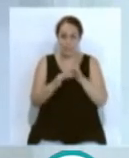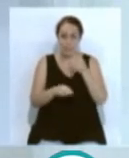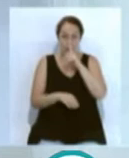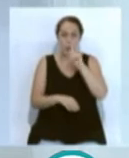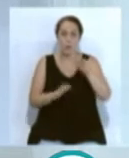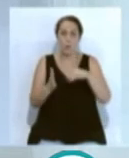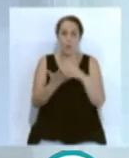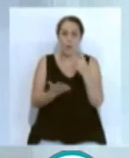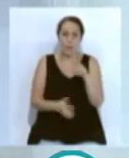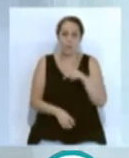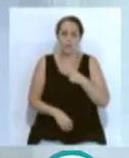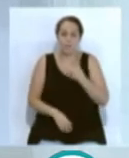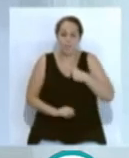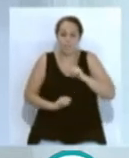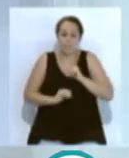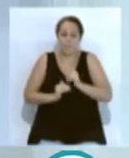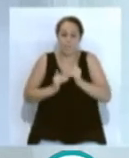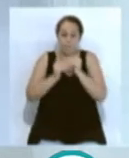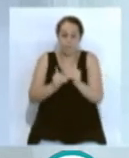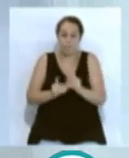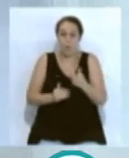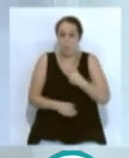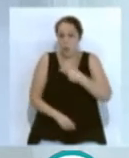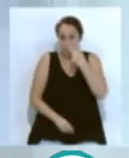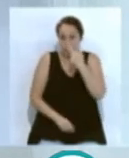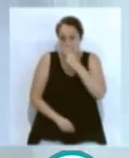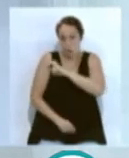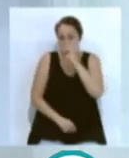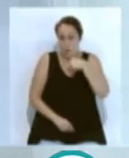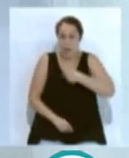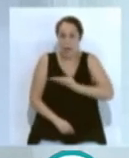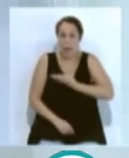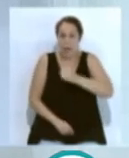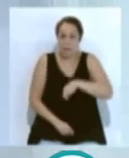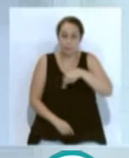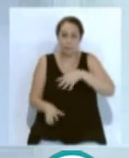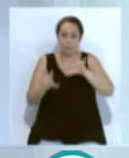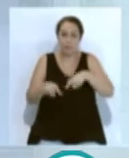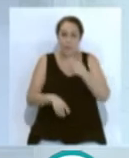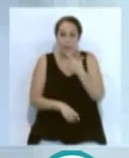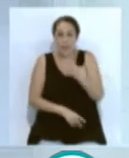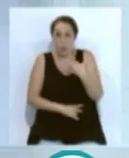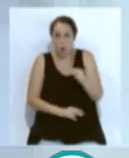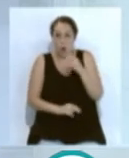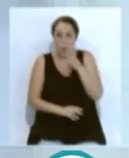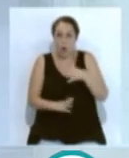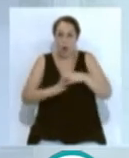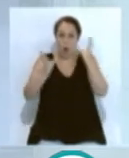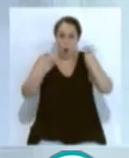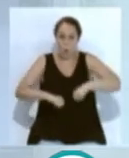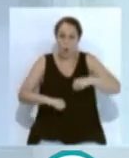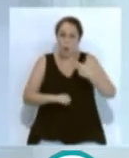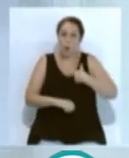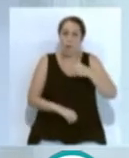2020. Ahora le avanzamos otros asuntos también de su interés. El alcalde de Cádiz ha mostrado su rechazo al acuerdo entre la